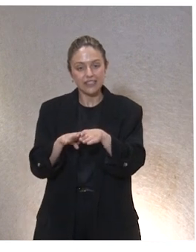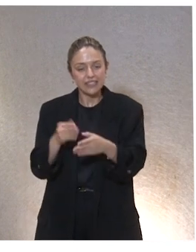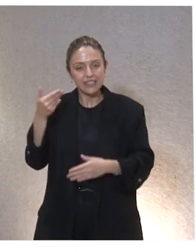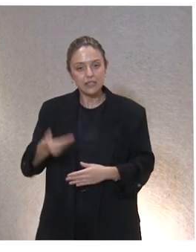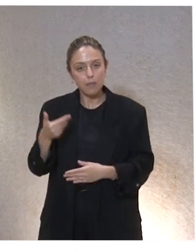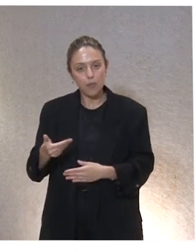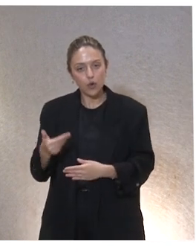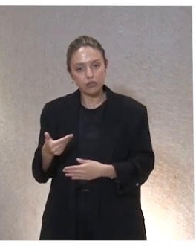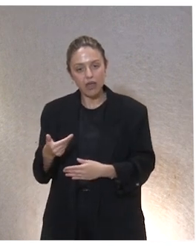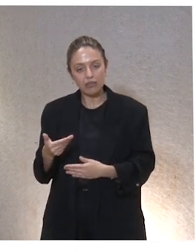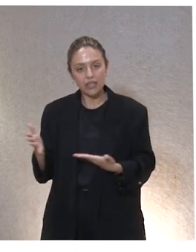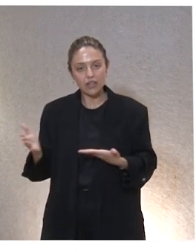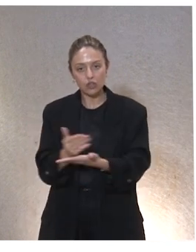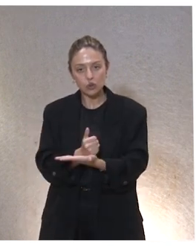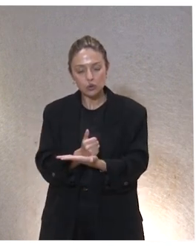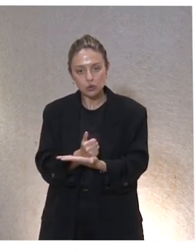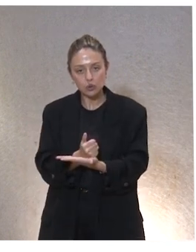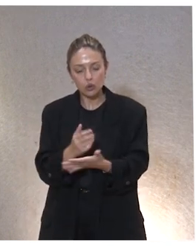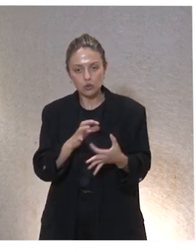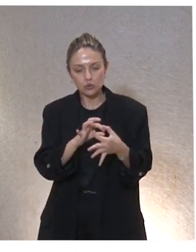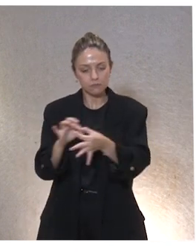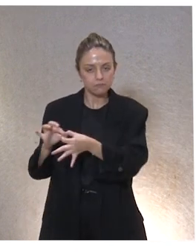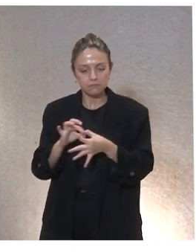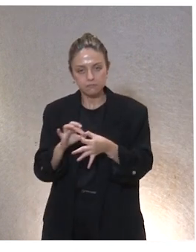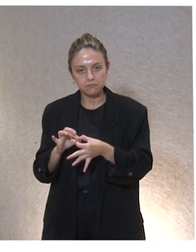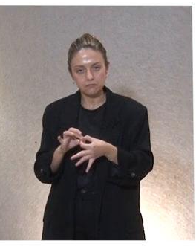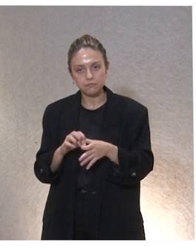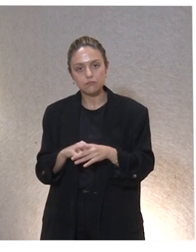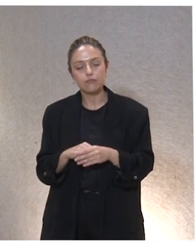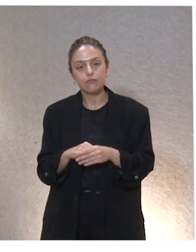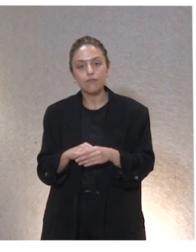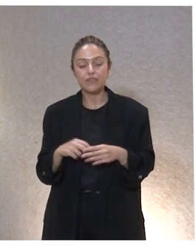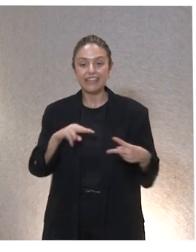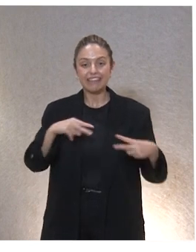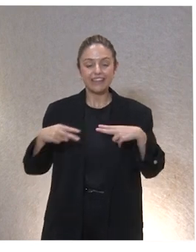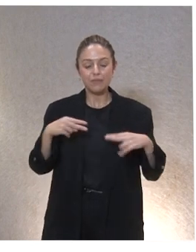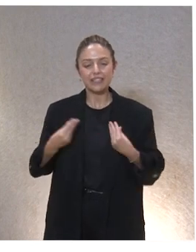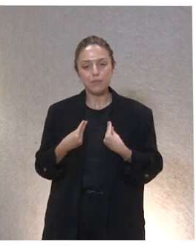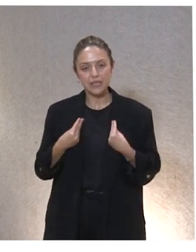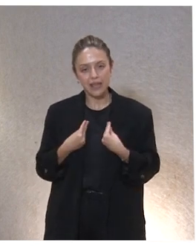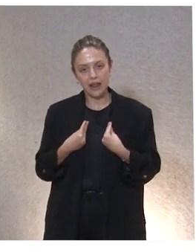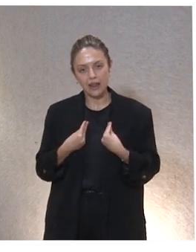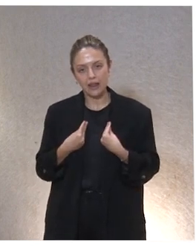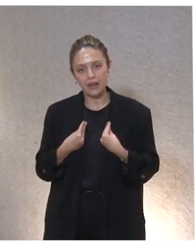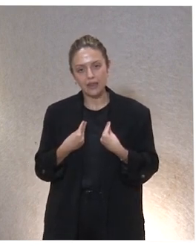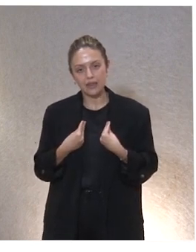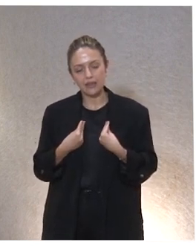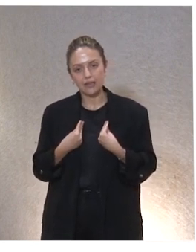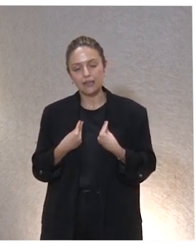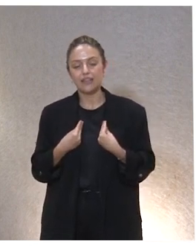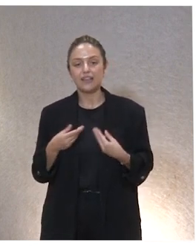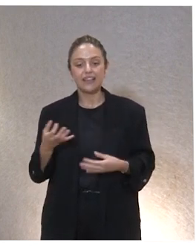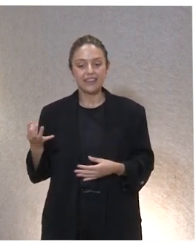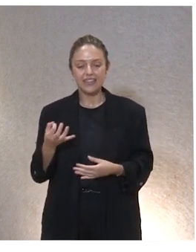importante que estemos atentos a él y sobre todo que desde el intérprete vital que digamos el valor